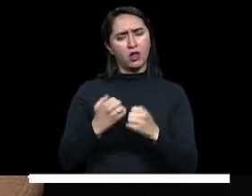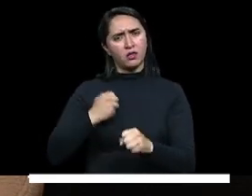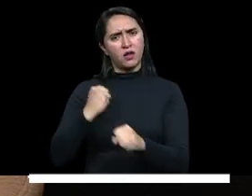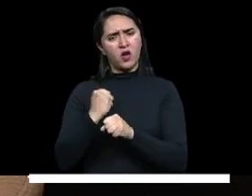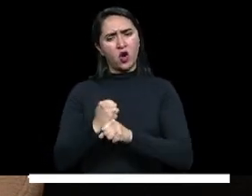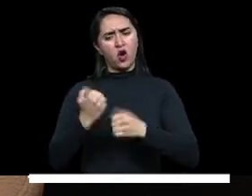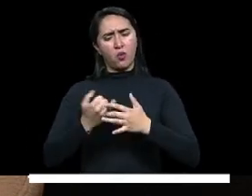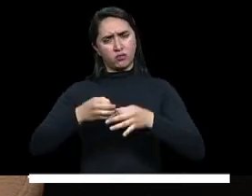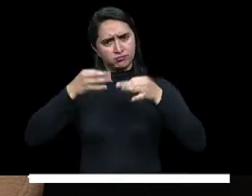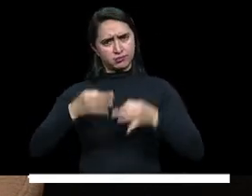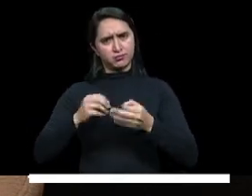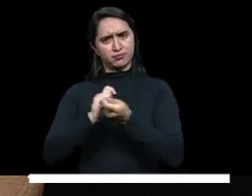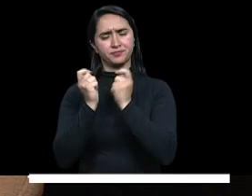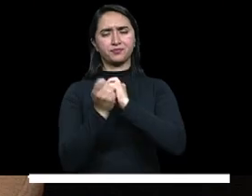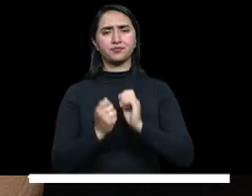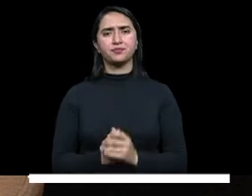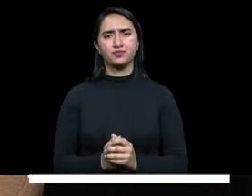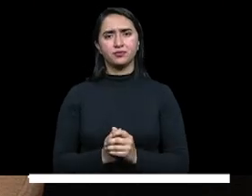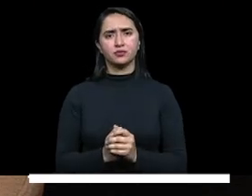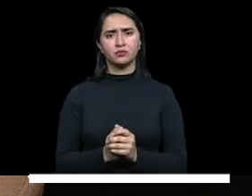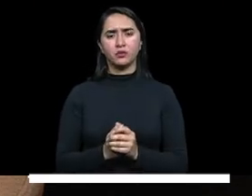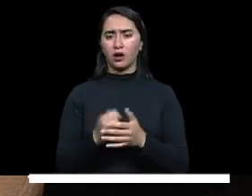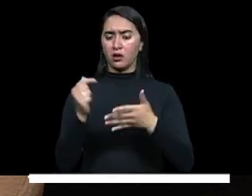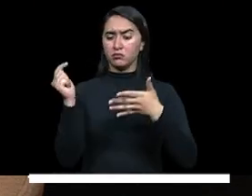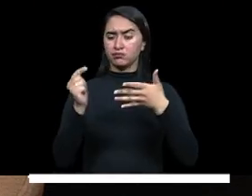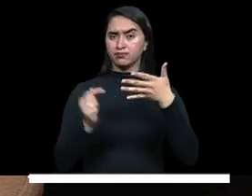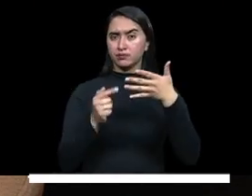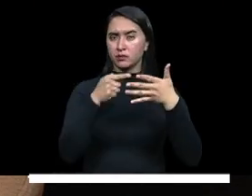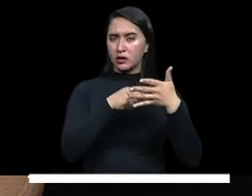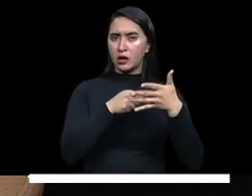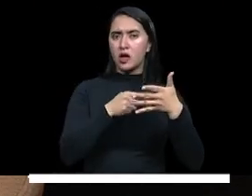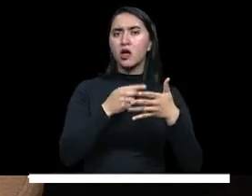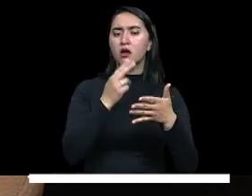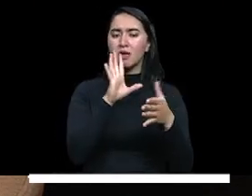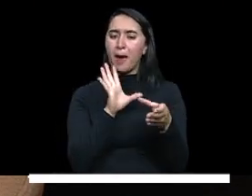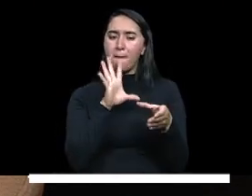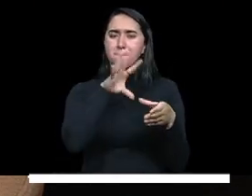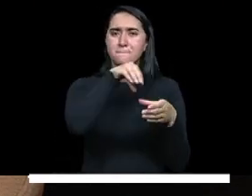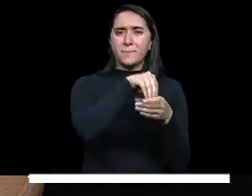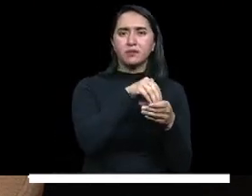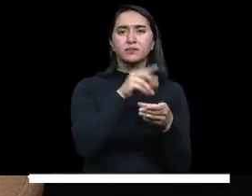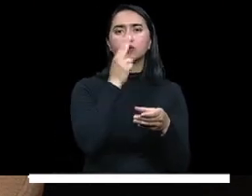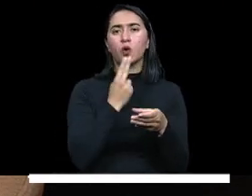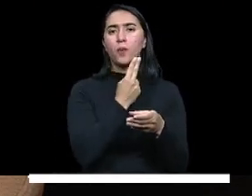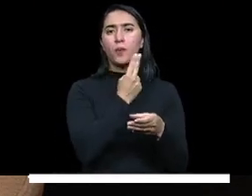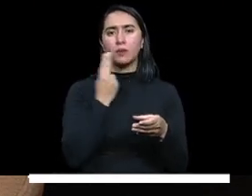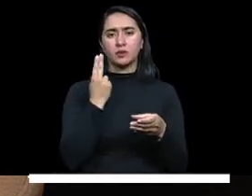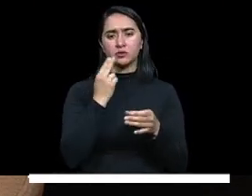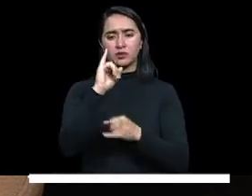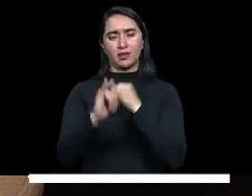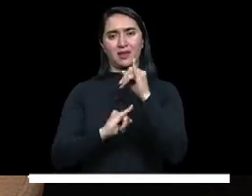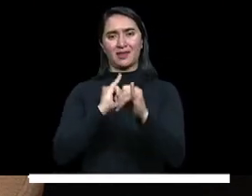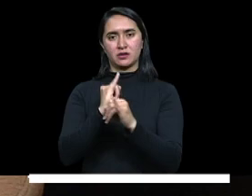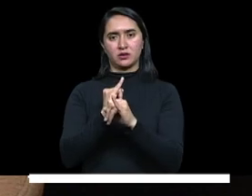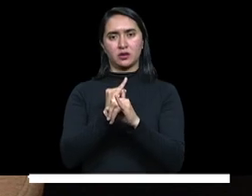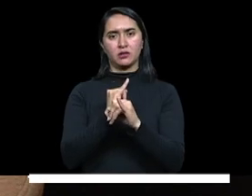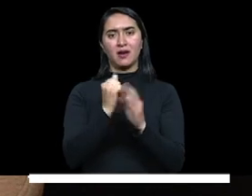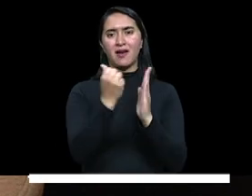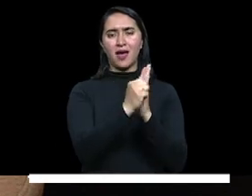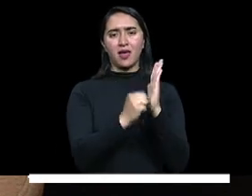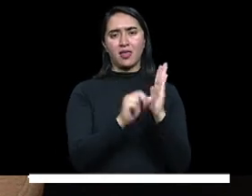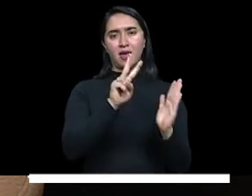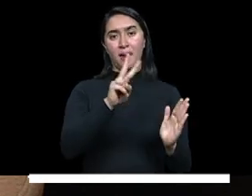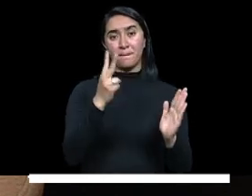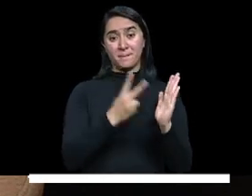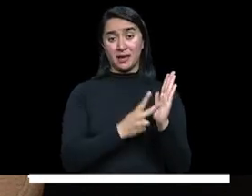Con esos criterios nos vinculamos a un compromiso internacional que es esencial, la Agenda 2030 para el desarrollo